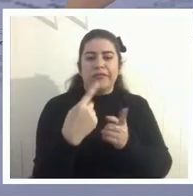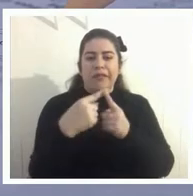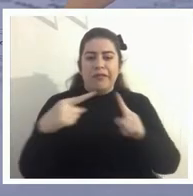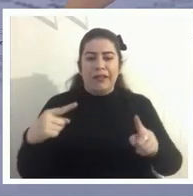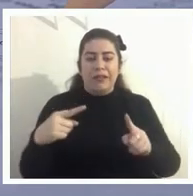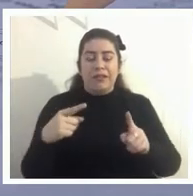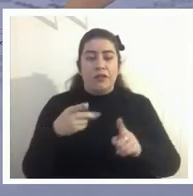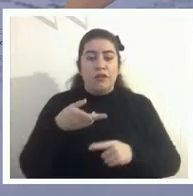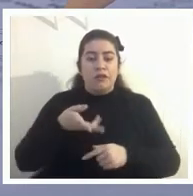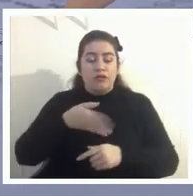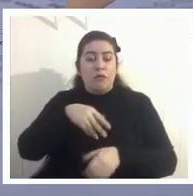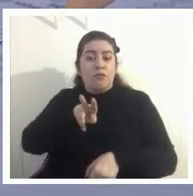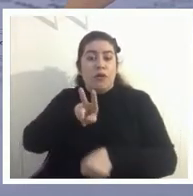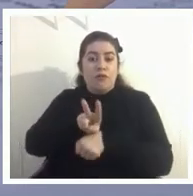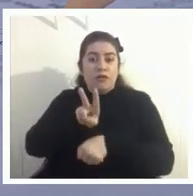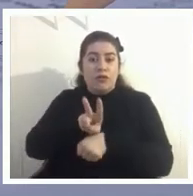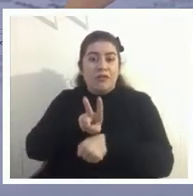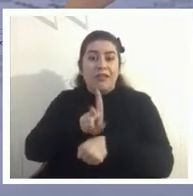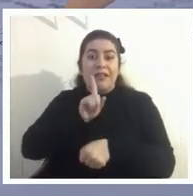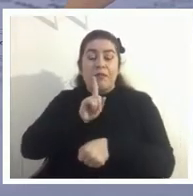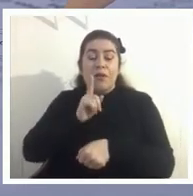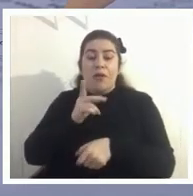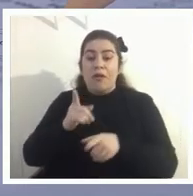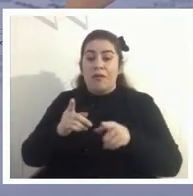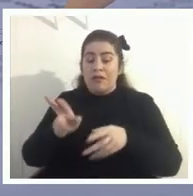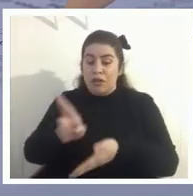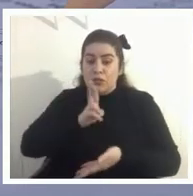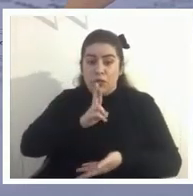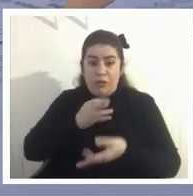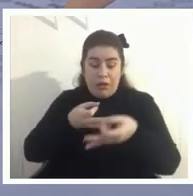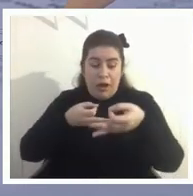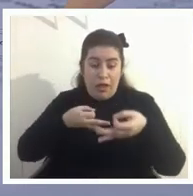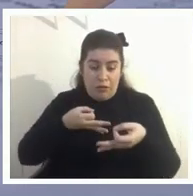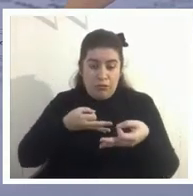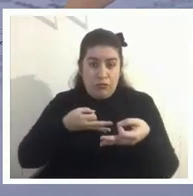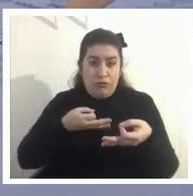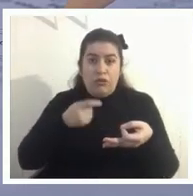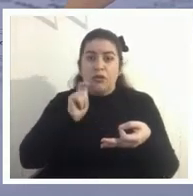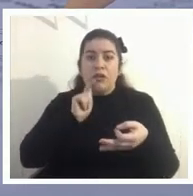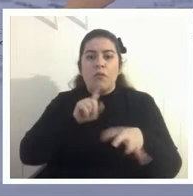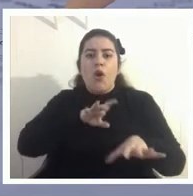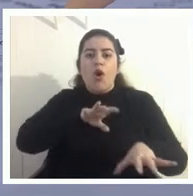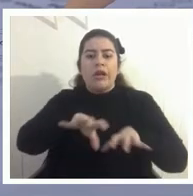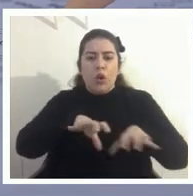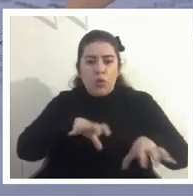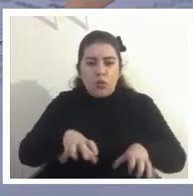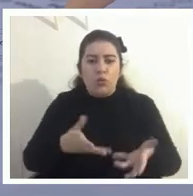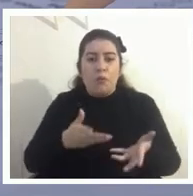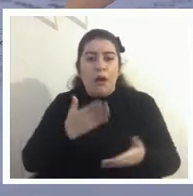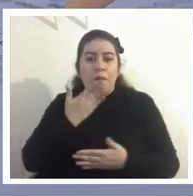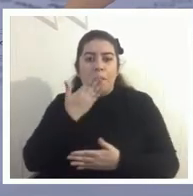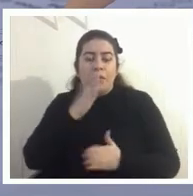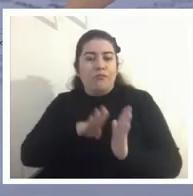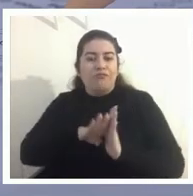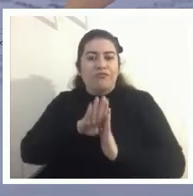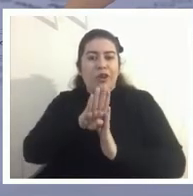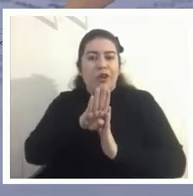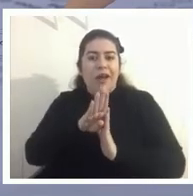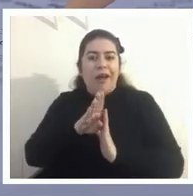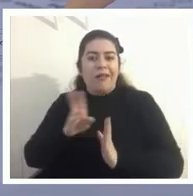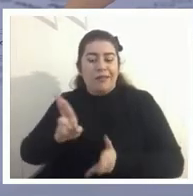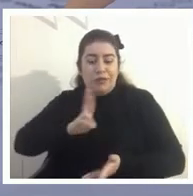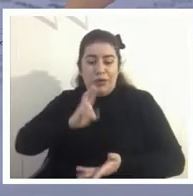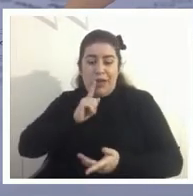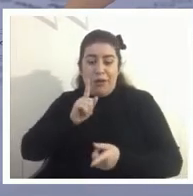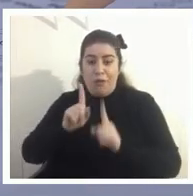tenemos estos resultados de la evaluación de los profesores y no tenemos los recursos para mejorar los resultados de las pruebas